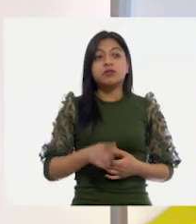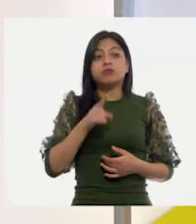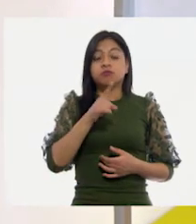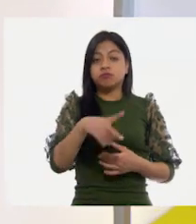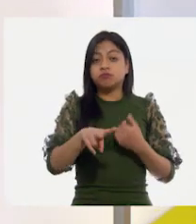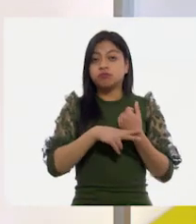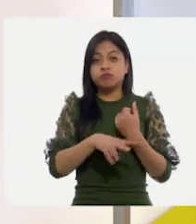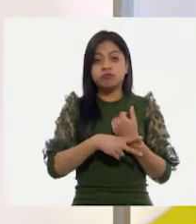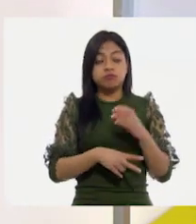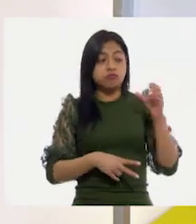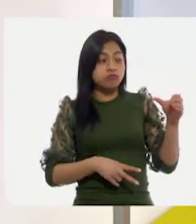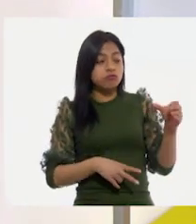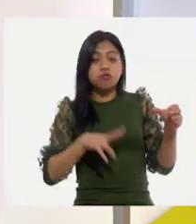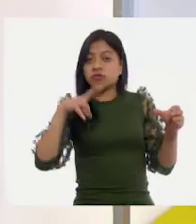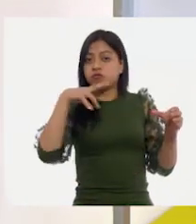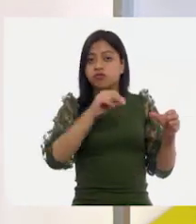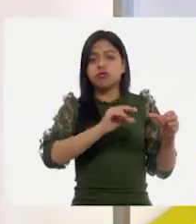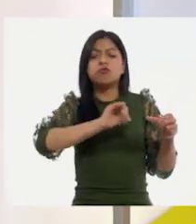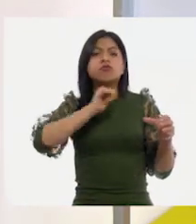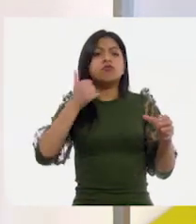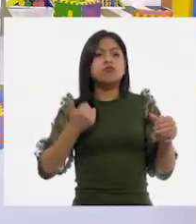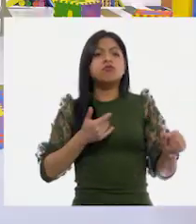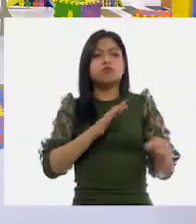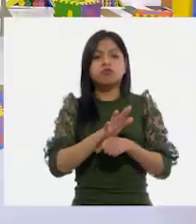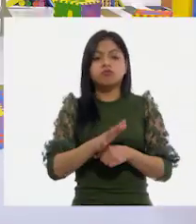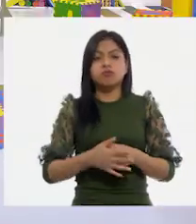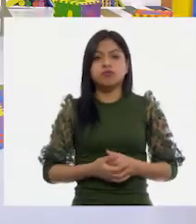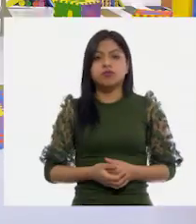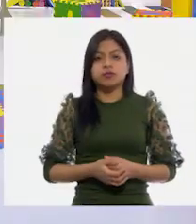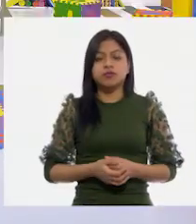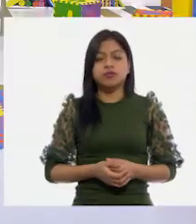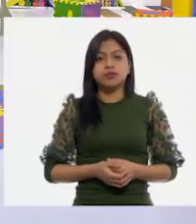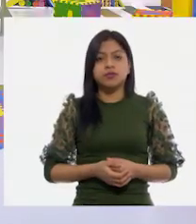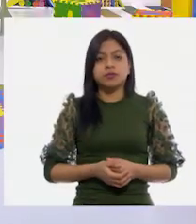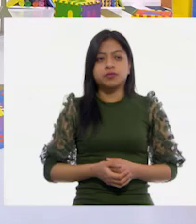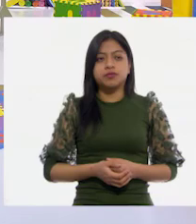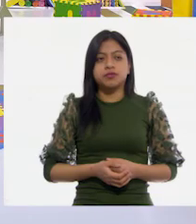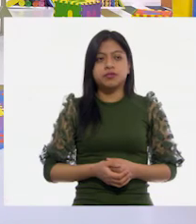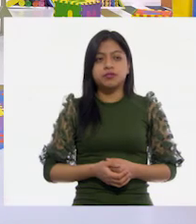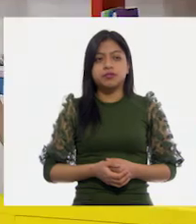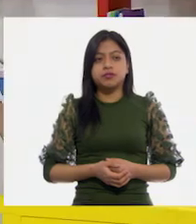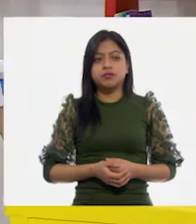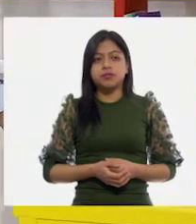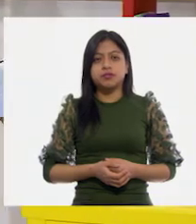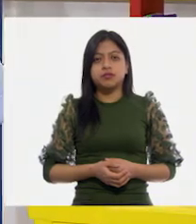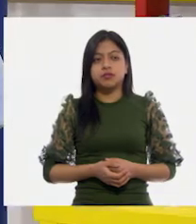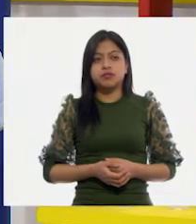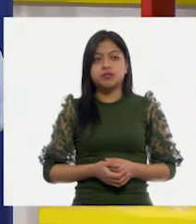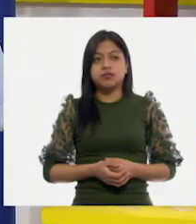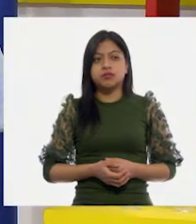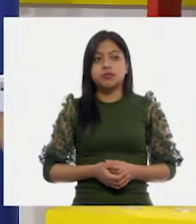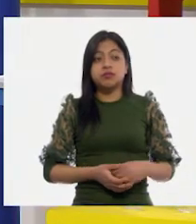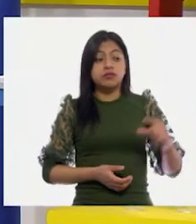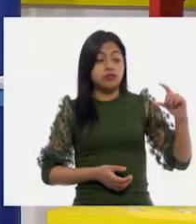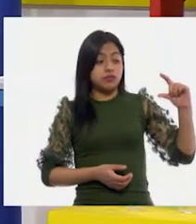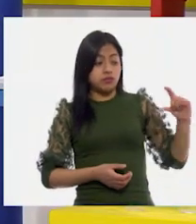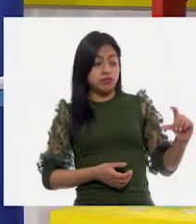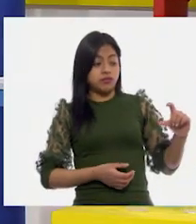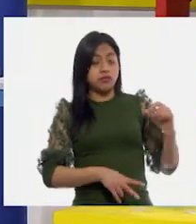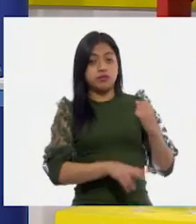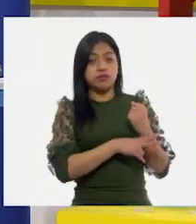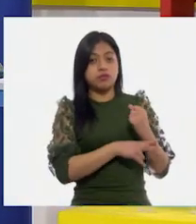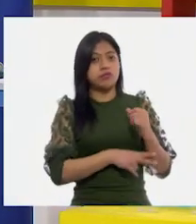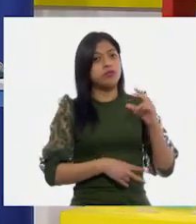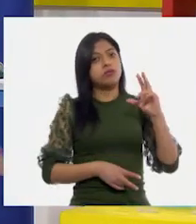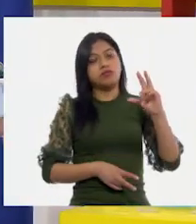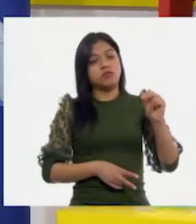ese vaso, ¿con cuál crees que sí se pueda llenar? Pues, yo creo que con este vaso pequeño, definitivamente no. Porque si solo